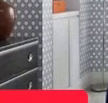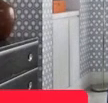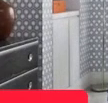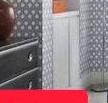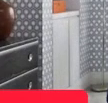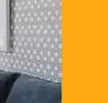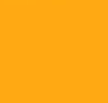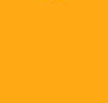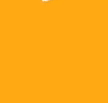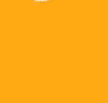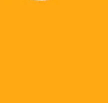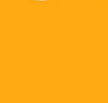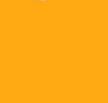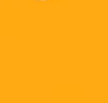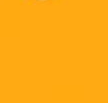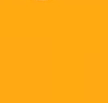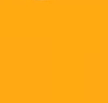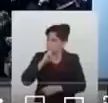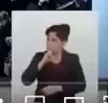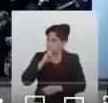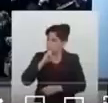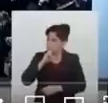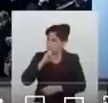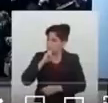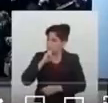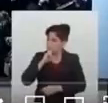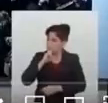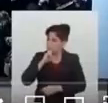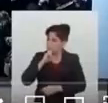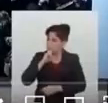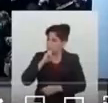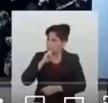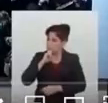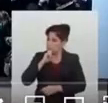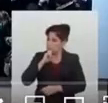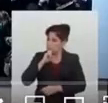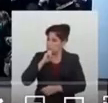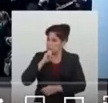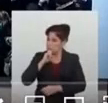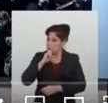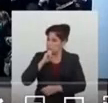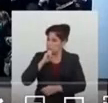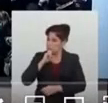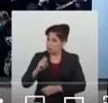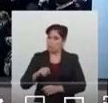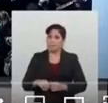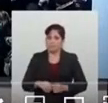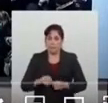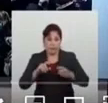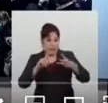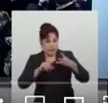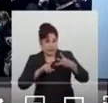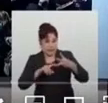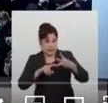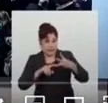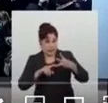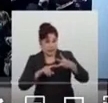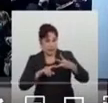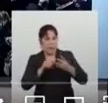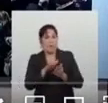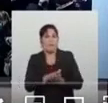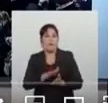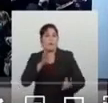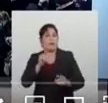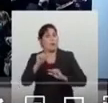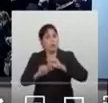Muy fuerte. Lo tengo acá. Déjame volverlo a poner aquí. Aquí está. Vamos a compartir, gente bella. El tercero, y no menos importante, prometer